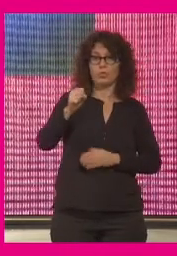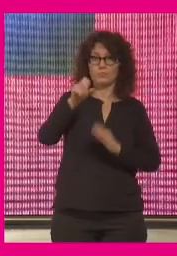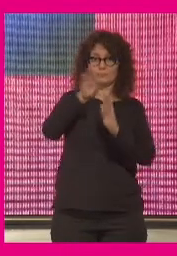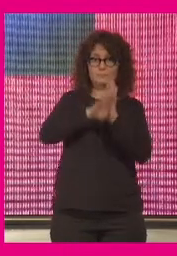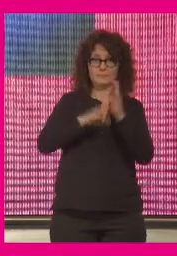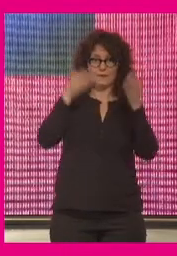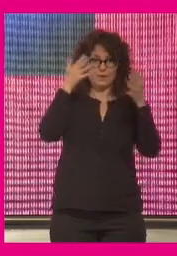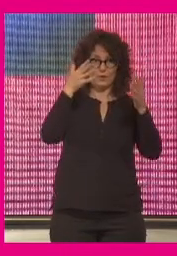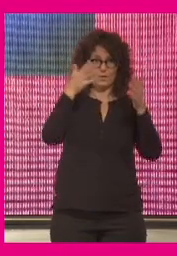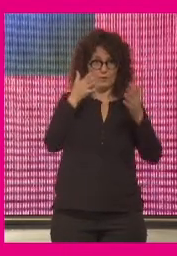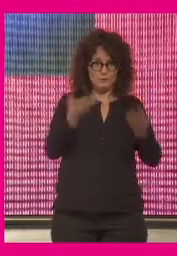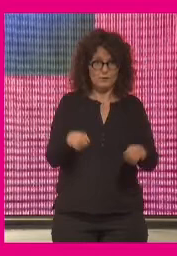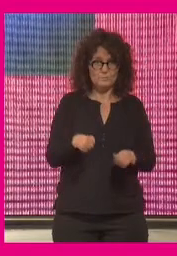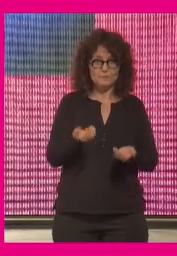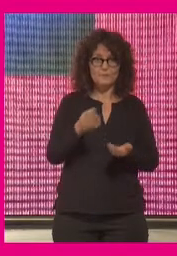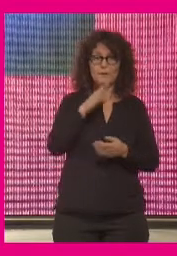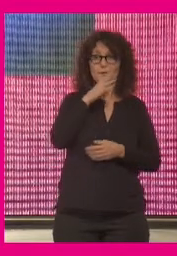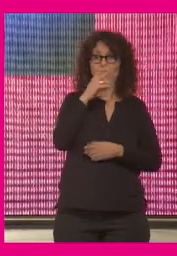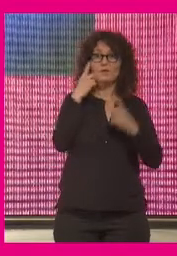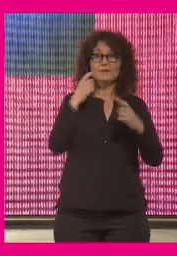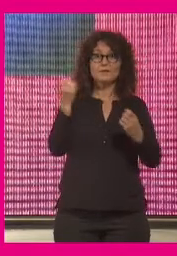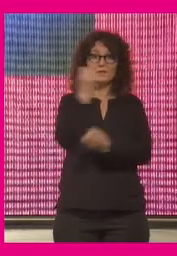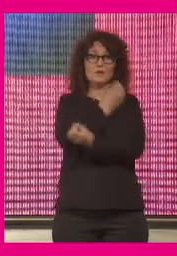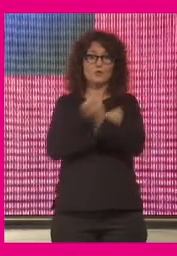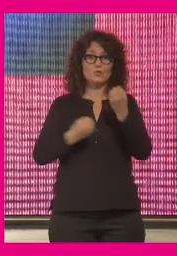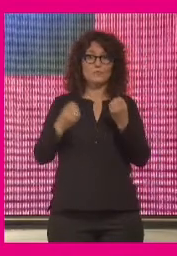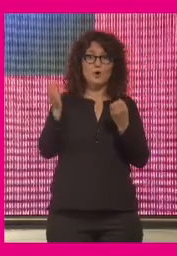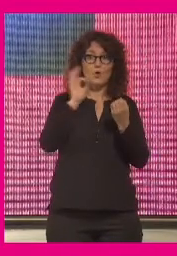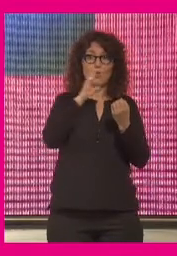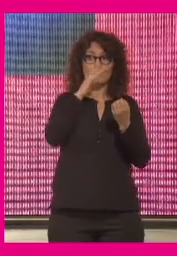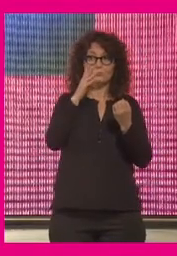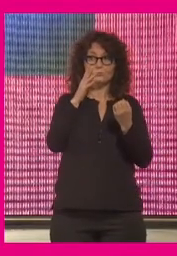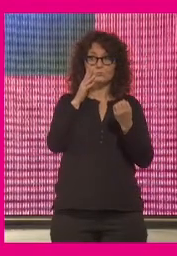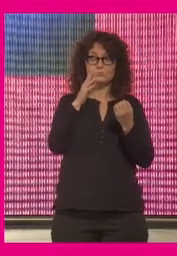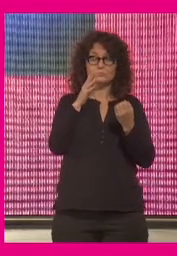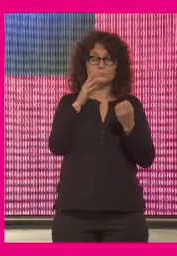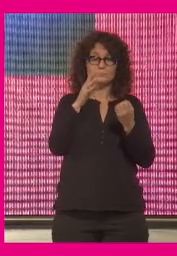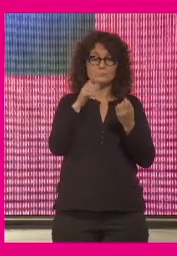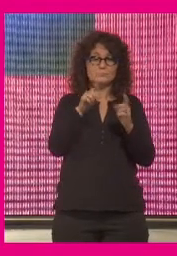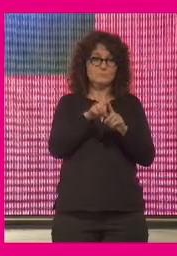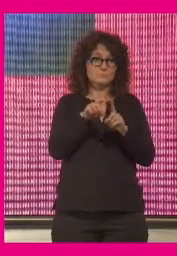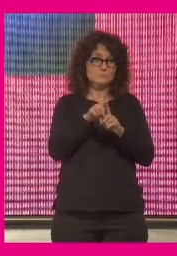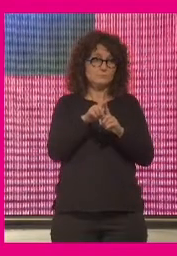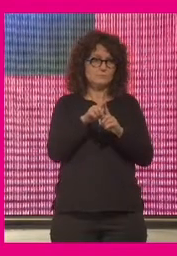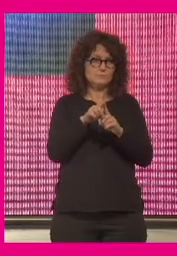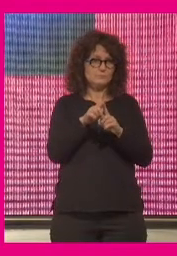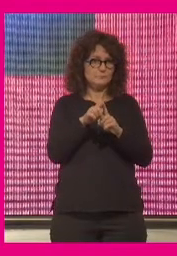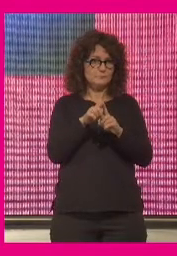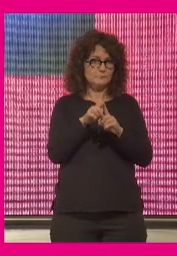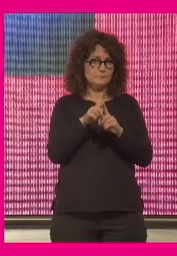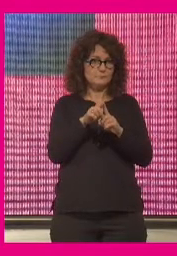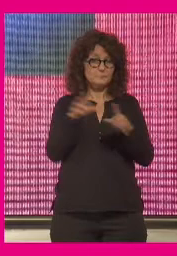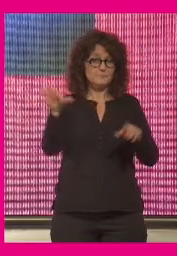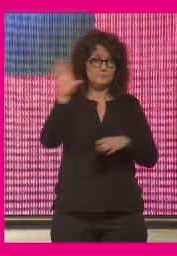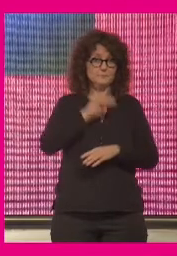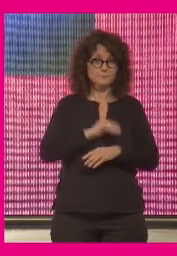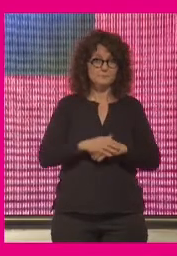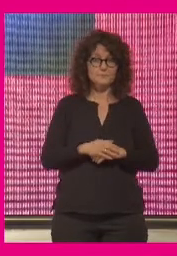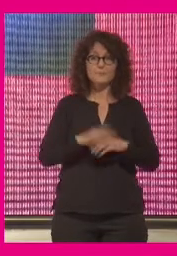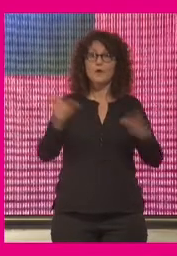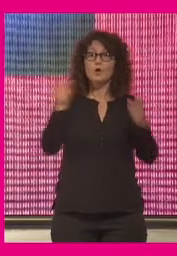por pura necesidad económica o los migrantes que se desplacen hacia sitios de mayor riesgo por consiguiente si